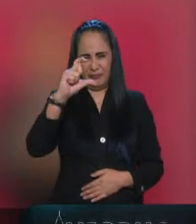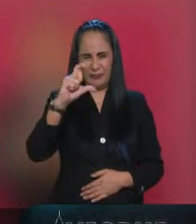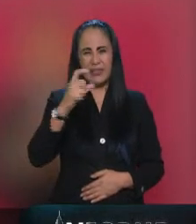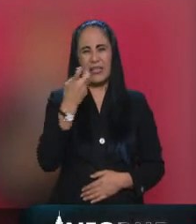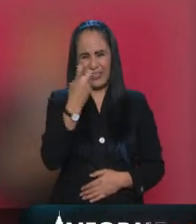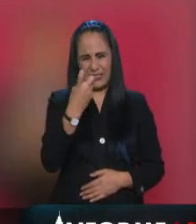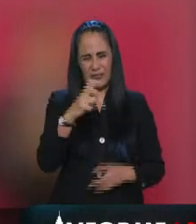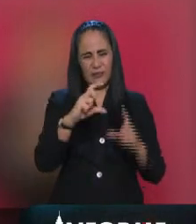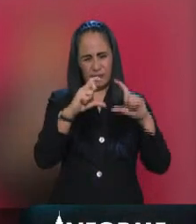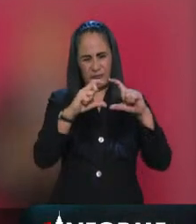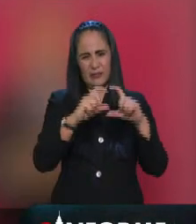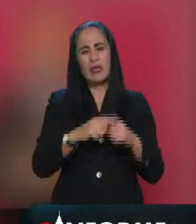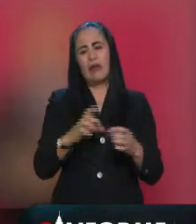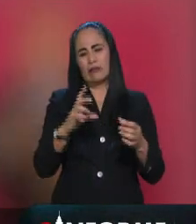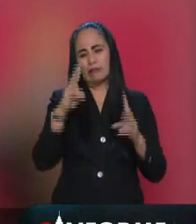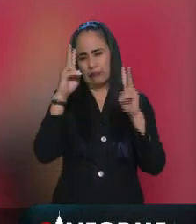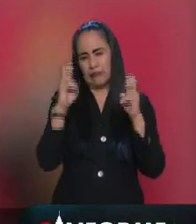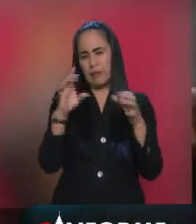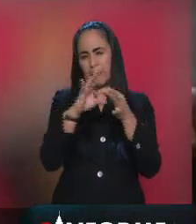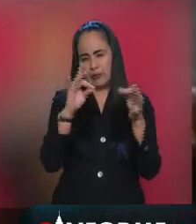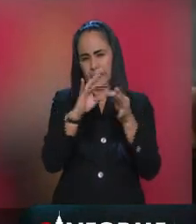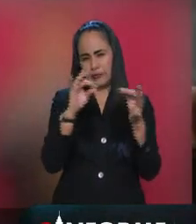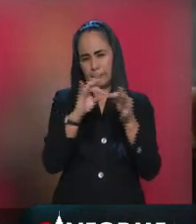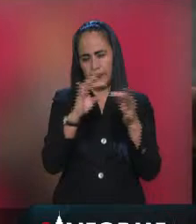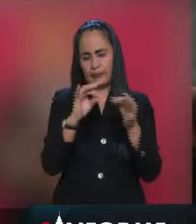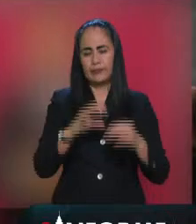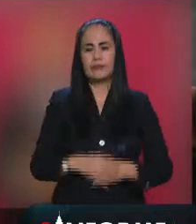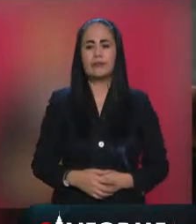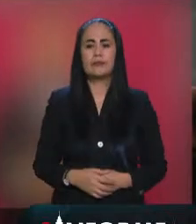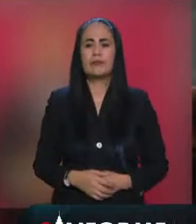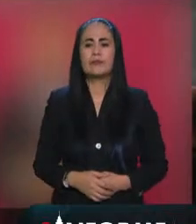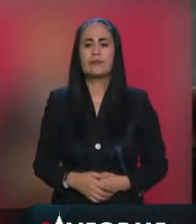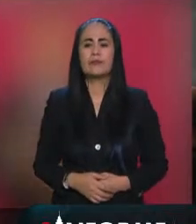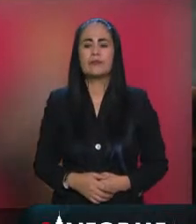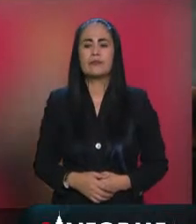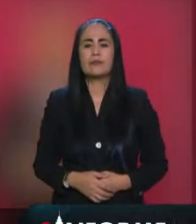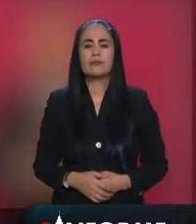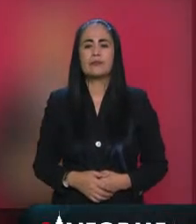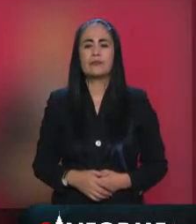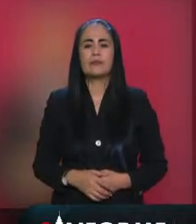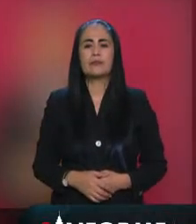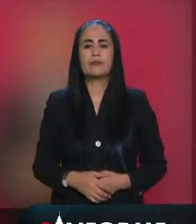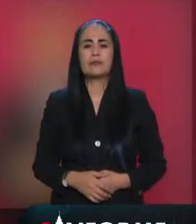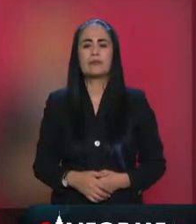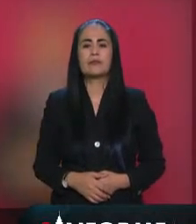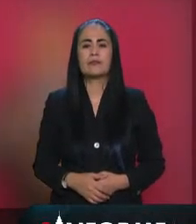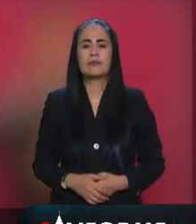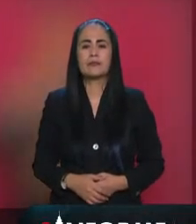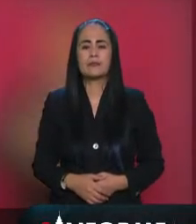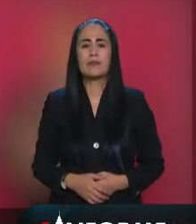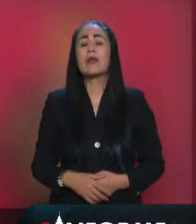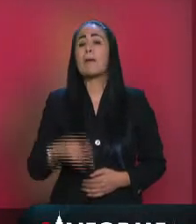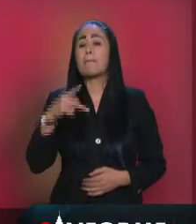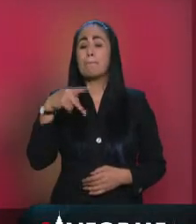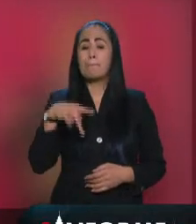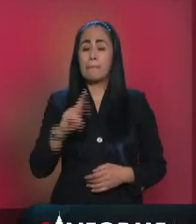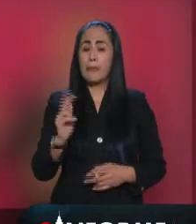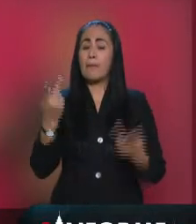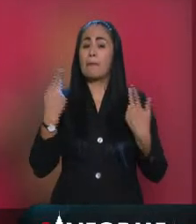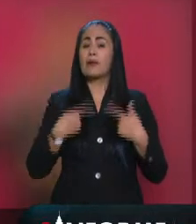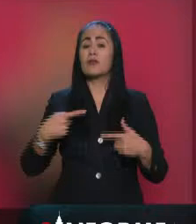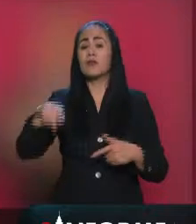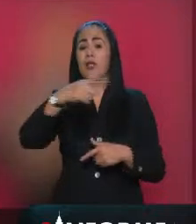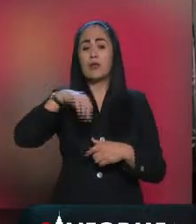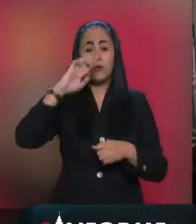pero son los responsables de salud los que